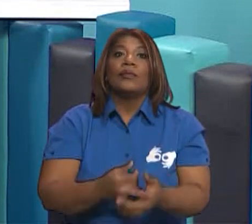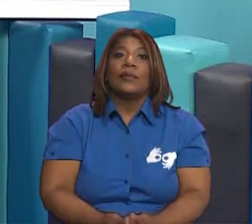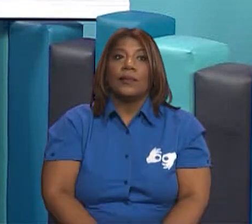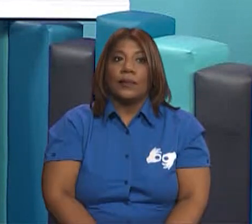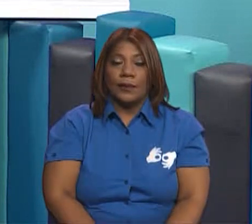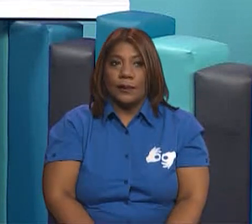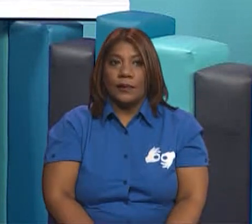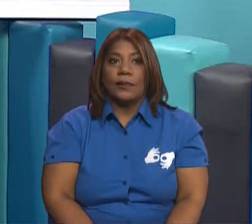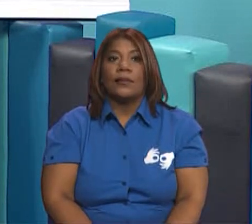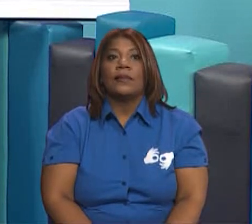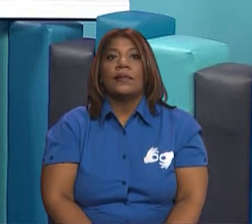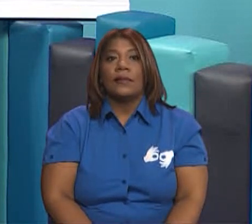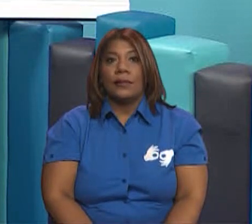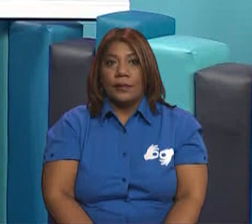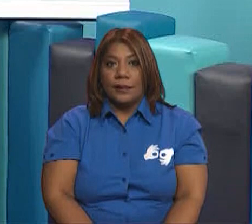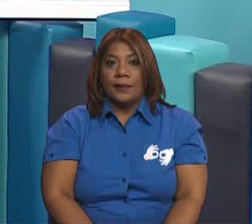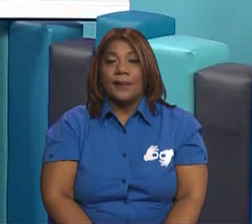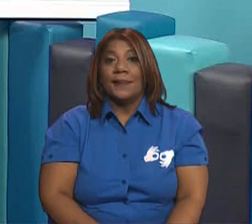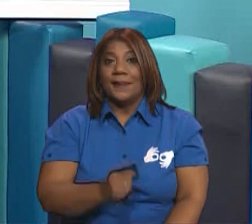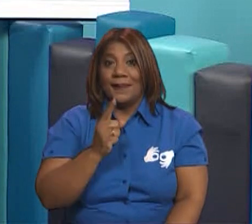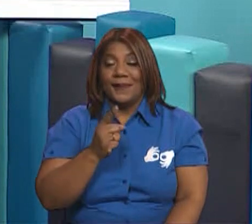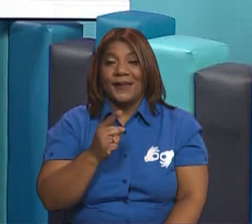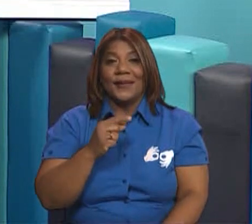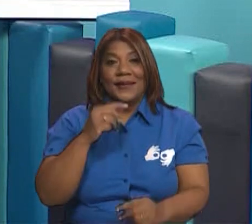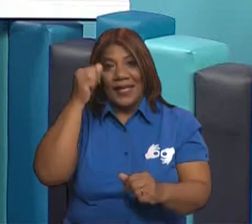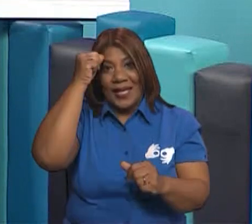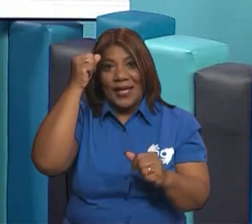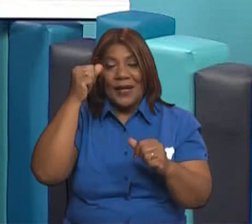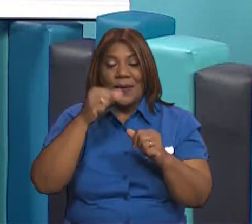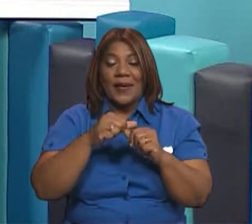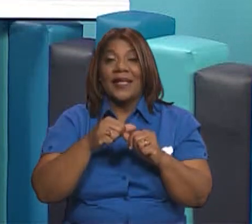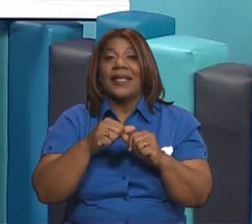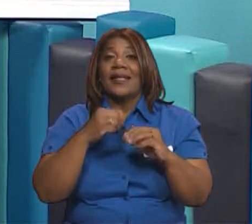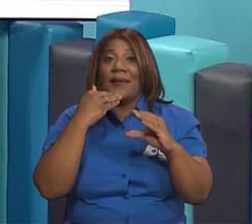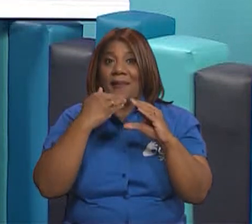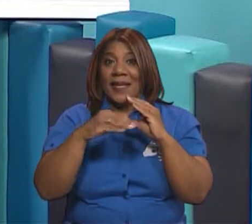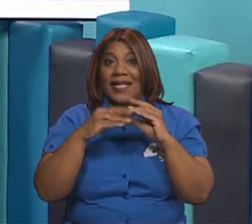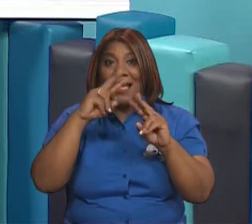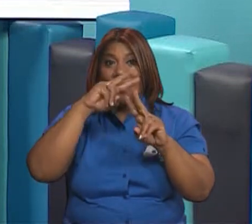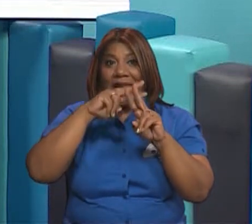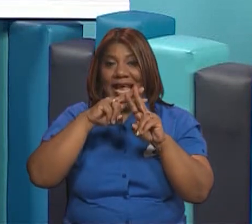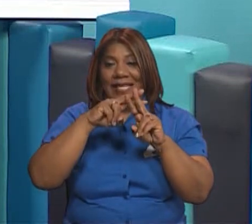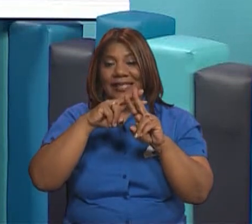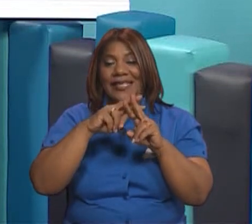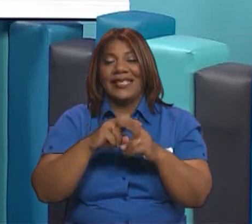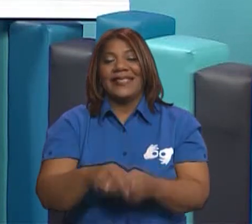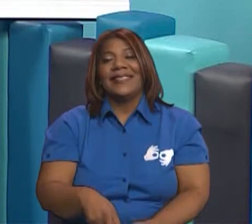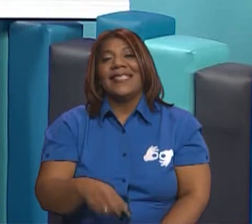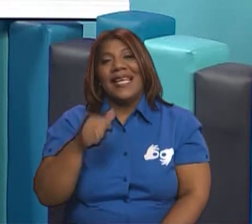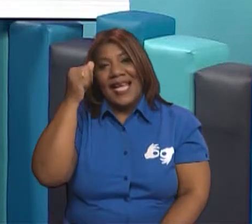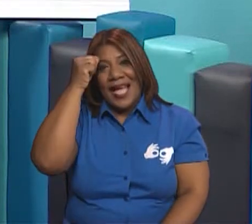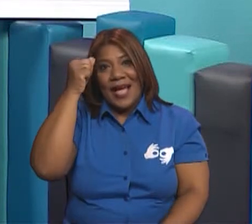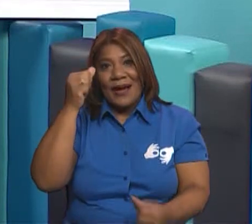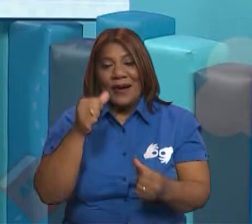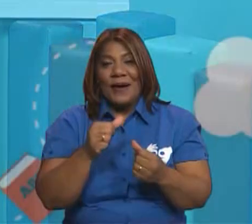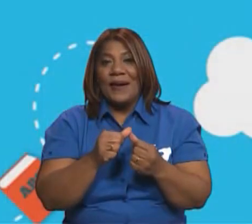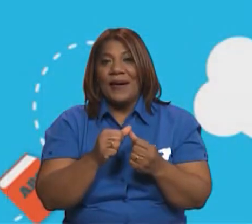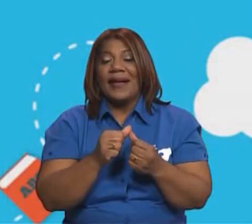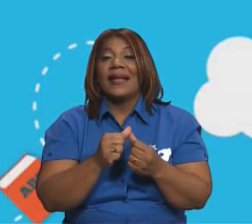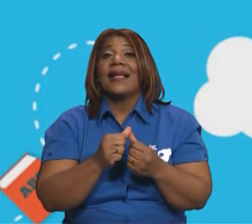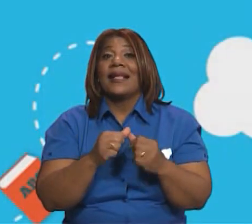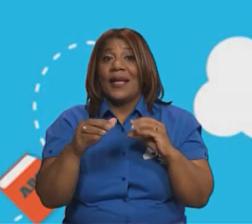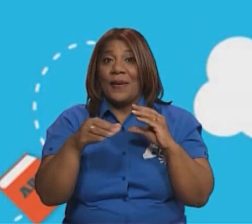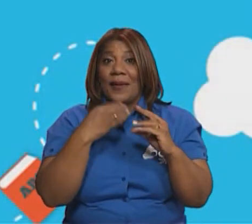representen. Cuando lo tengan listo, pueden compartirlos con sus maestros también. Damos un agradecimiento especial a las profesoras Joy